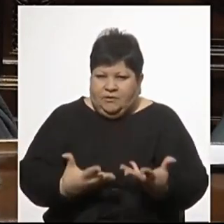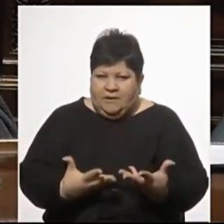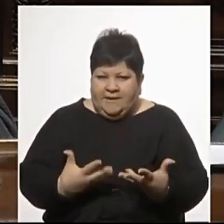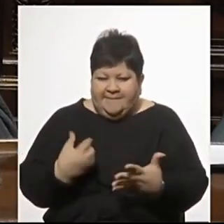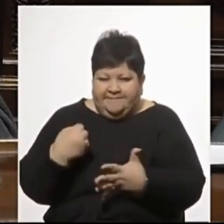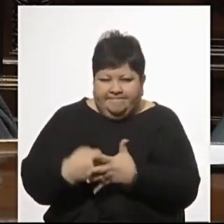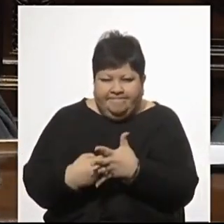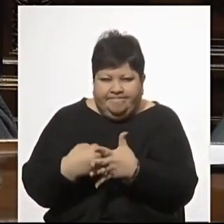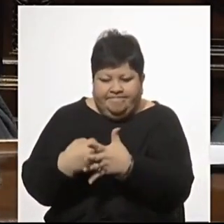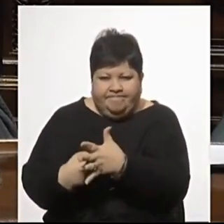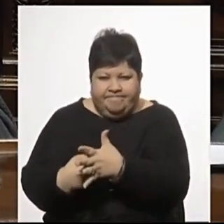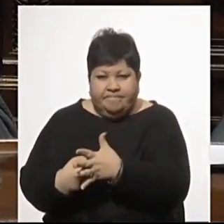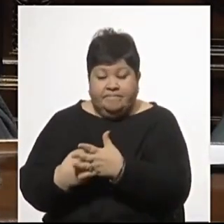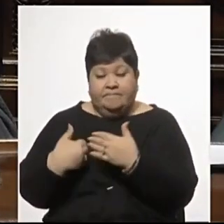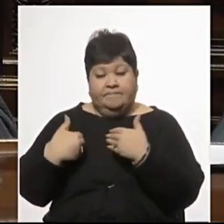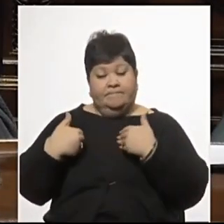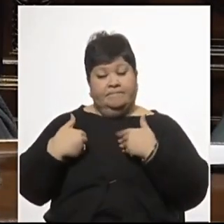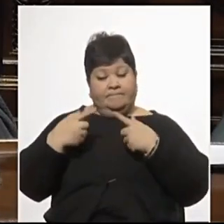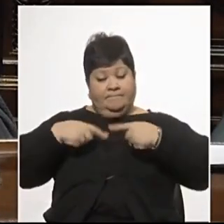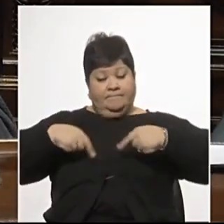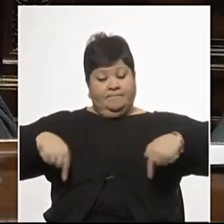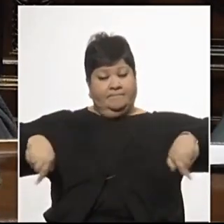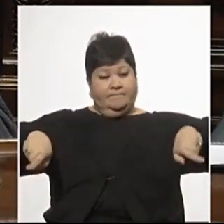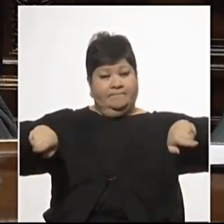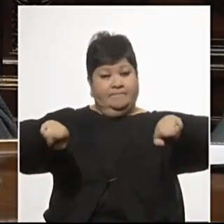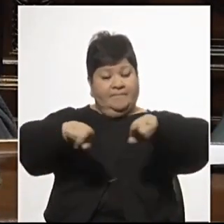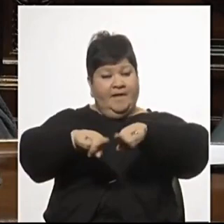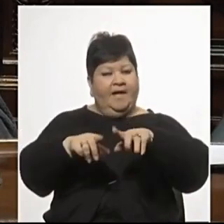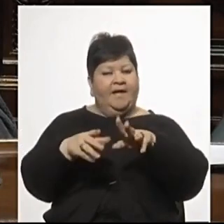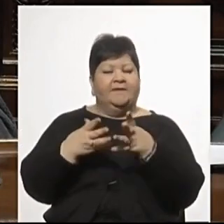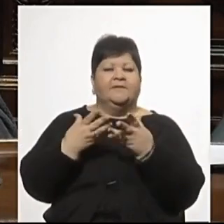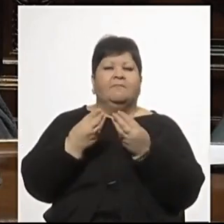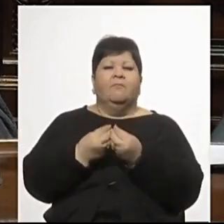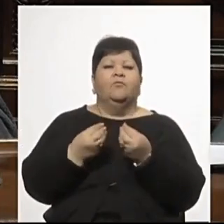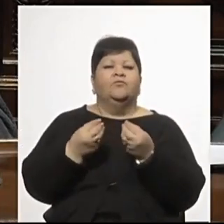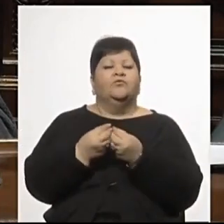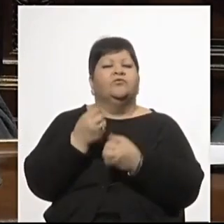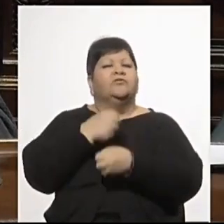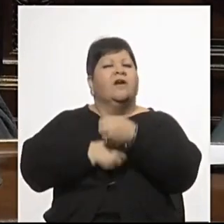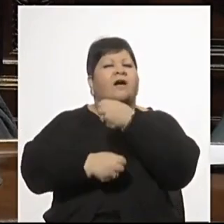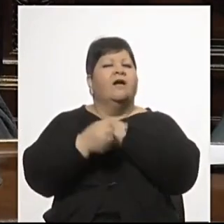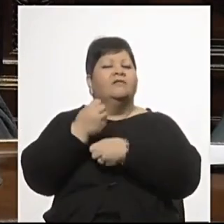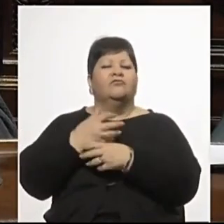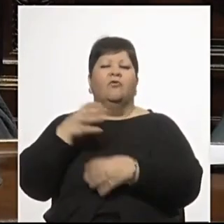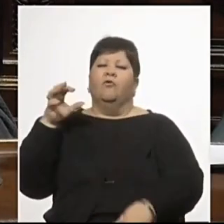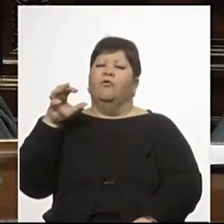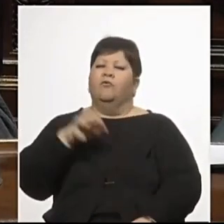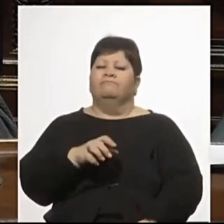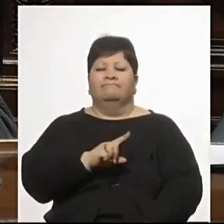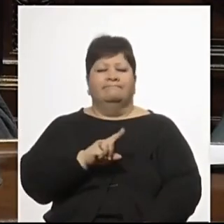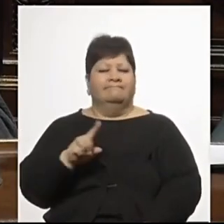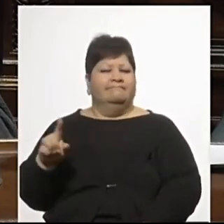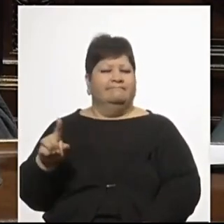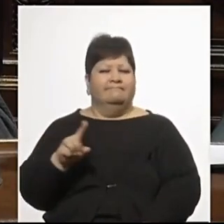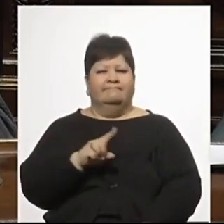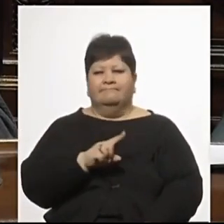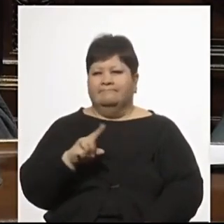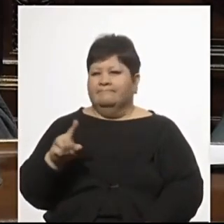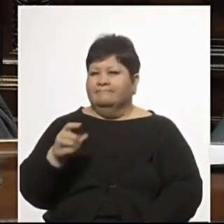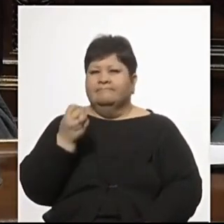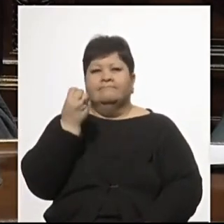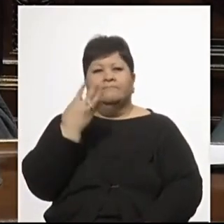Pero en mi jardín hace décadas que no cultivo el odio porque